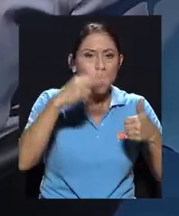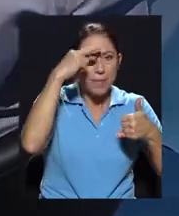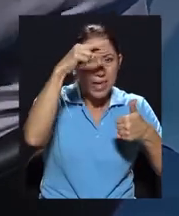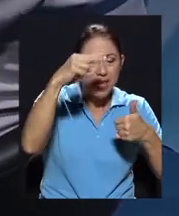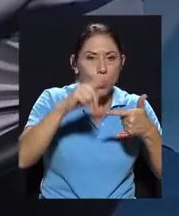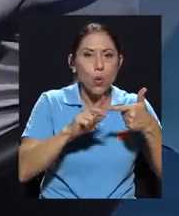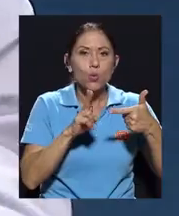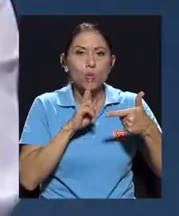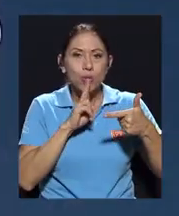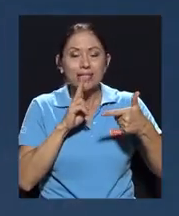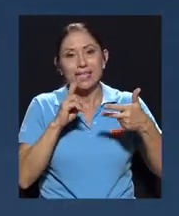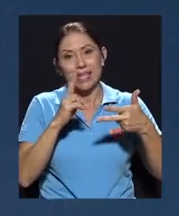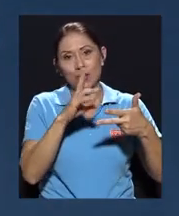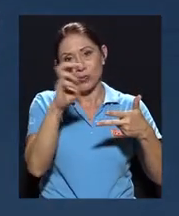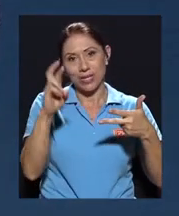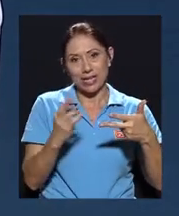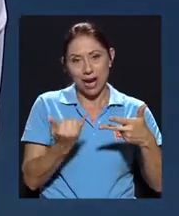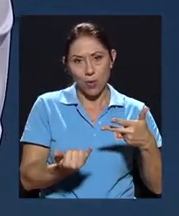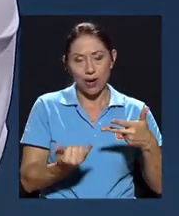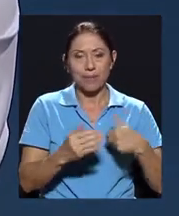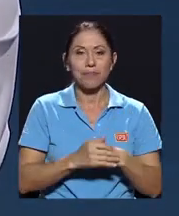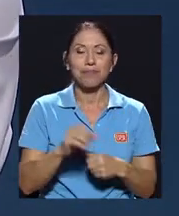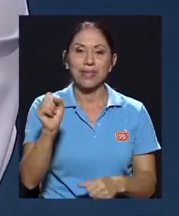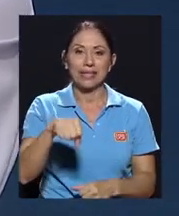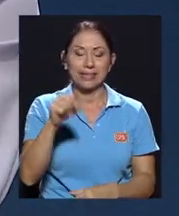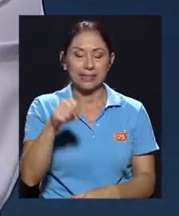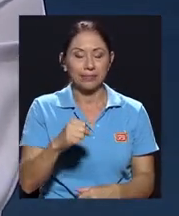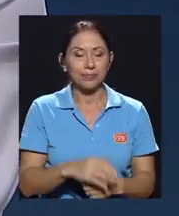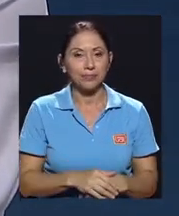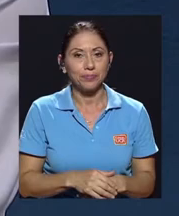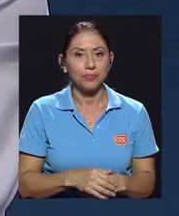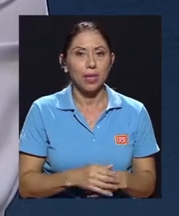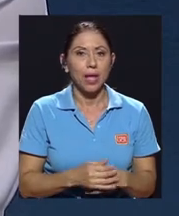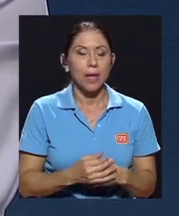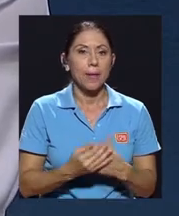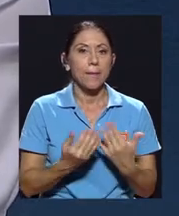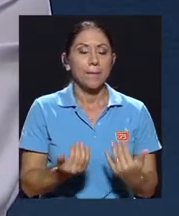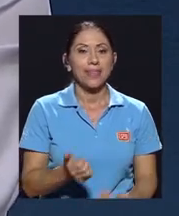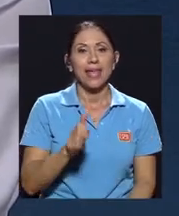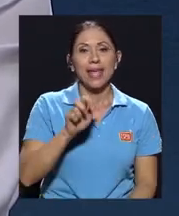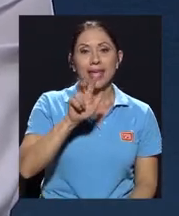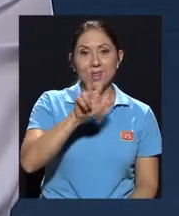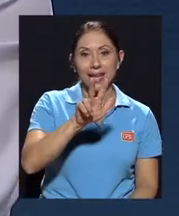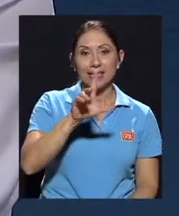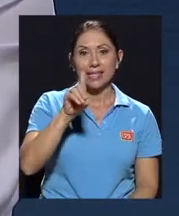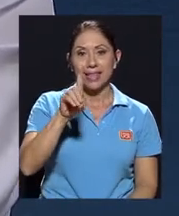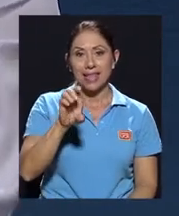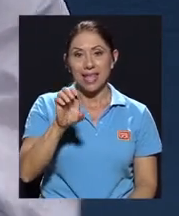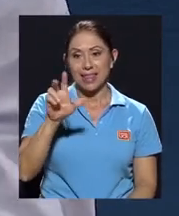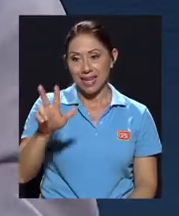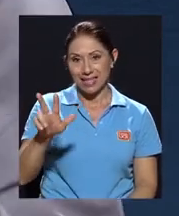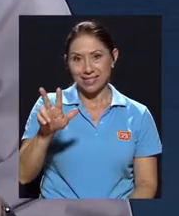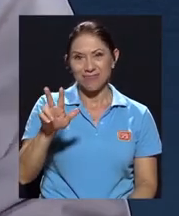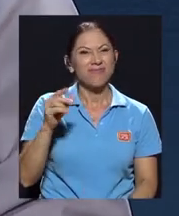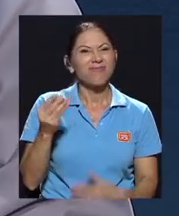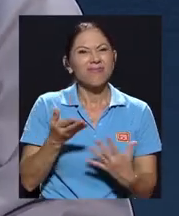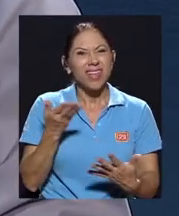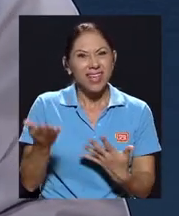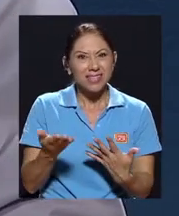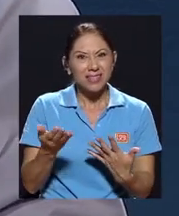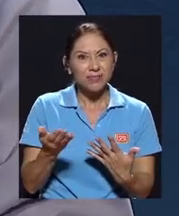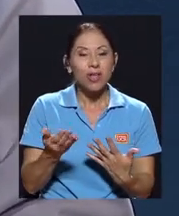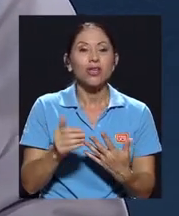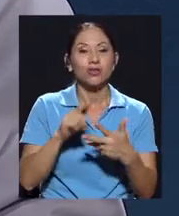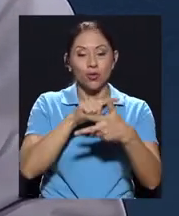Sí, claro. Vamos a ver, don Marlon. 3 de 3, como su nombre lo dice, son 3 formularios.